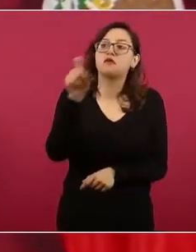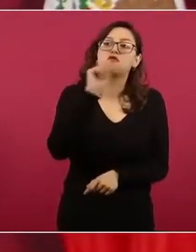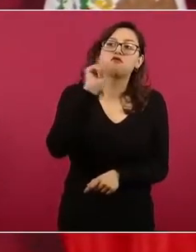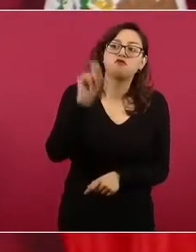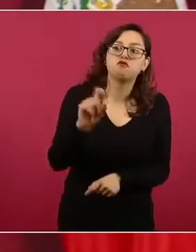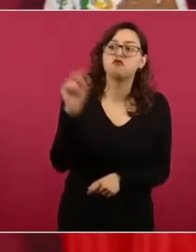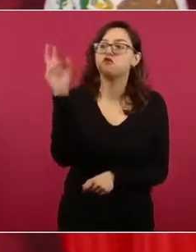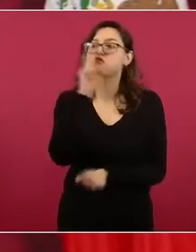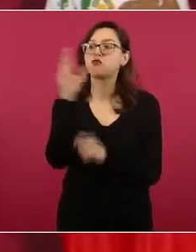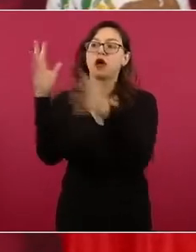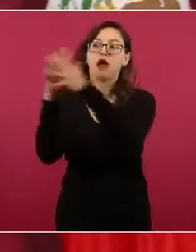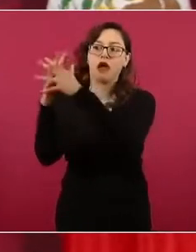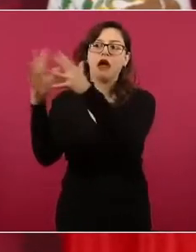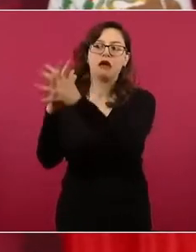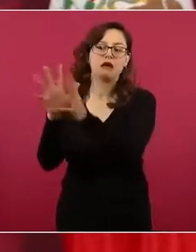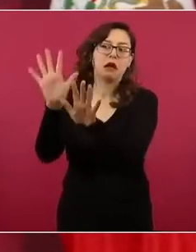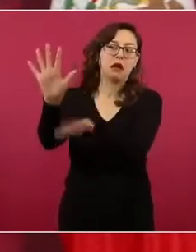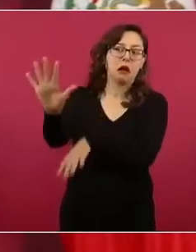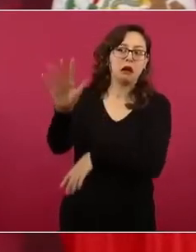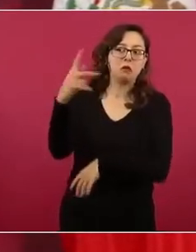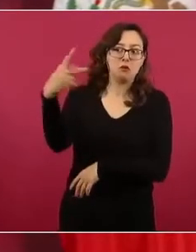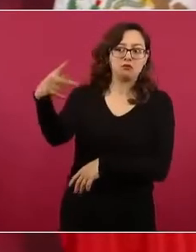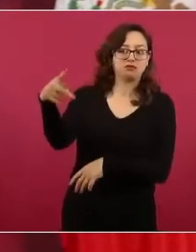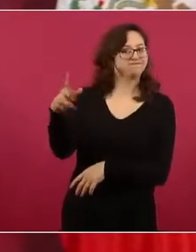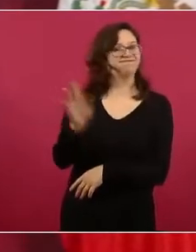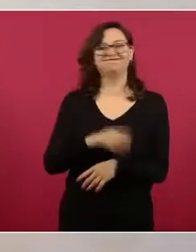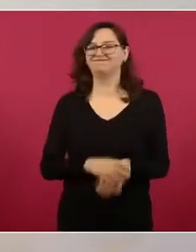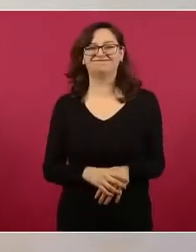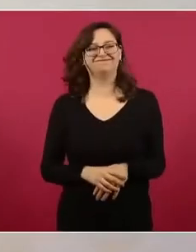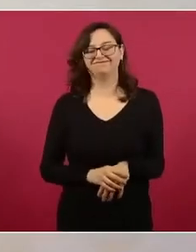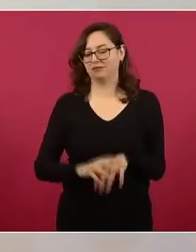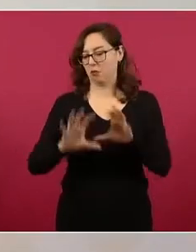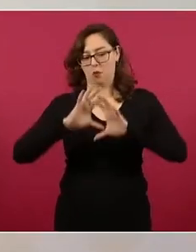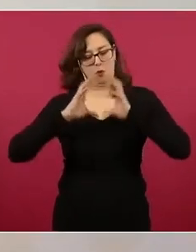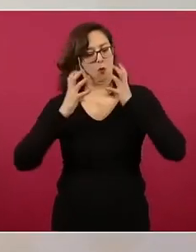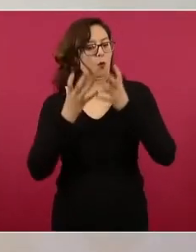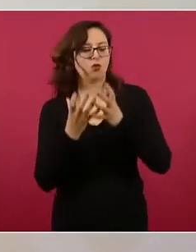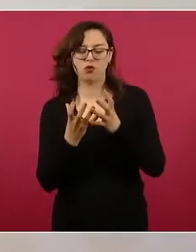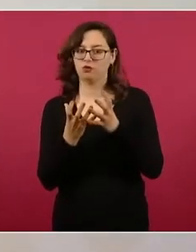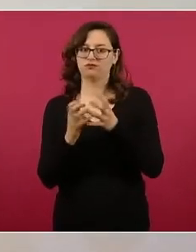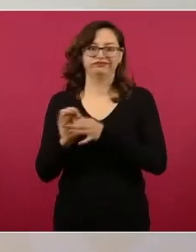afecta a toda Europa y afecta a todo el mundo, como lo estamos viendo.